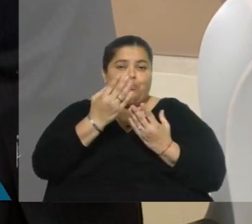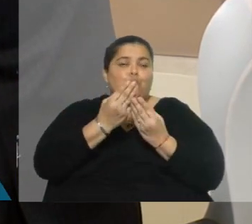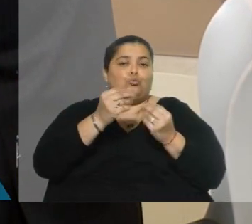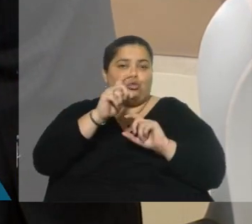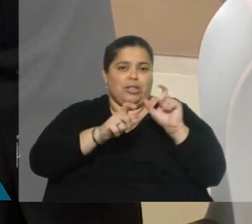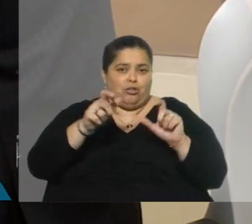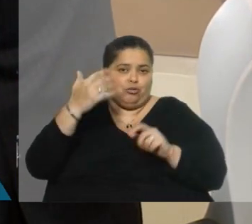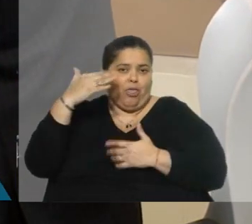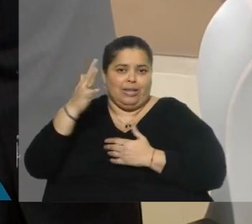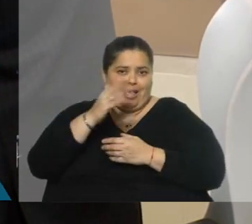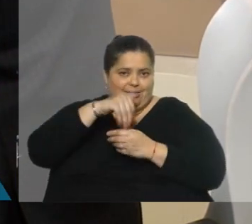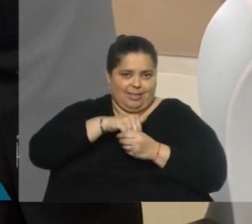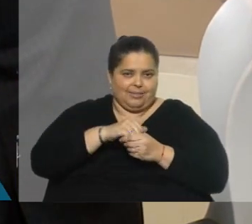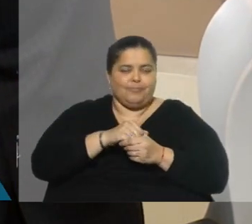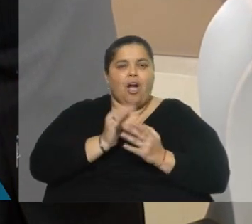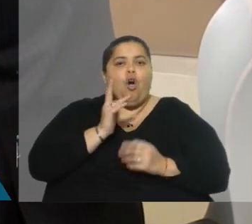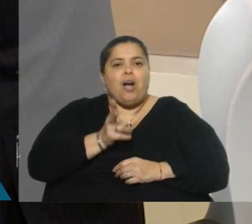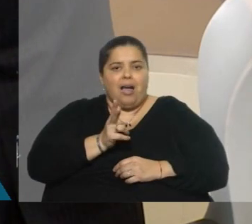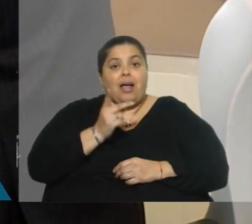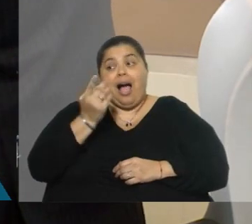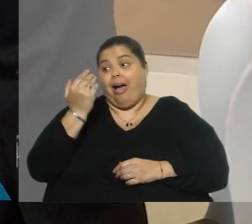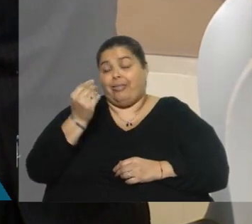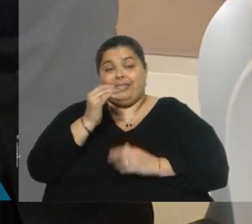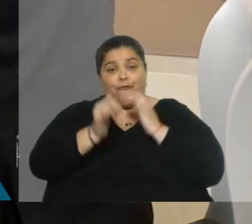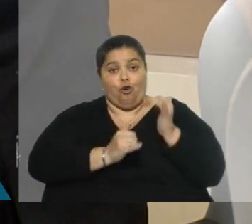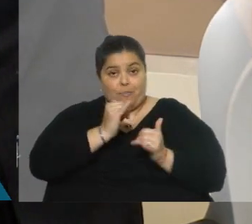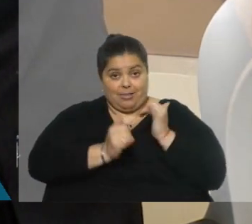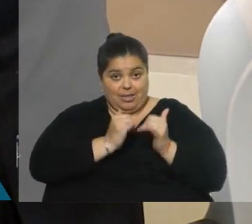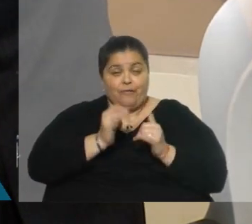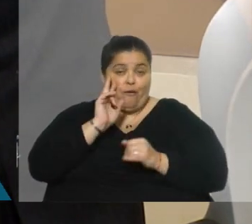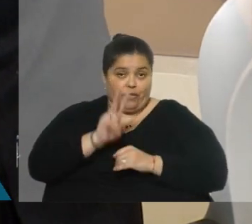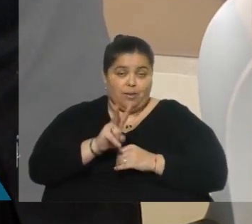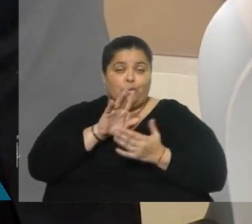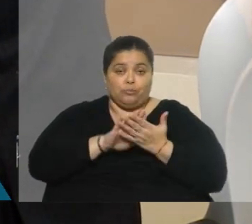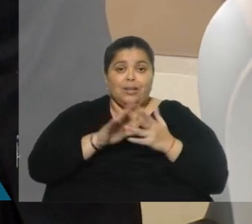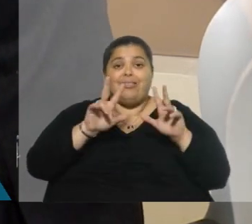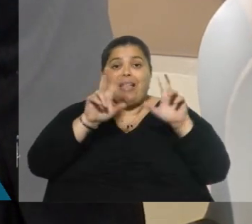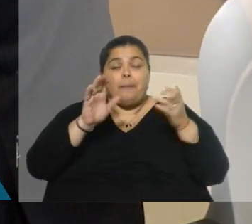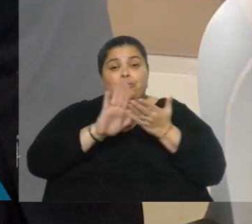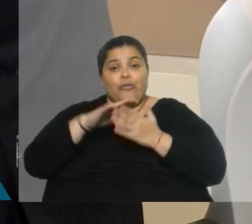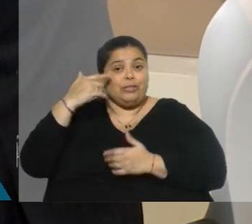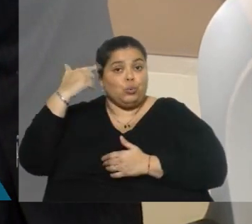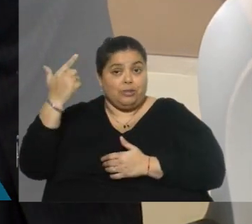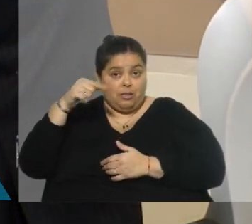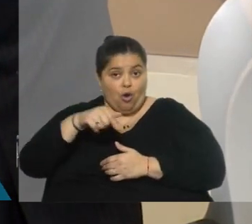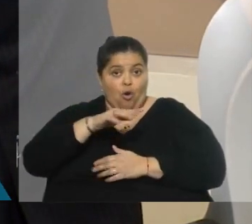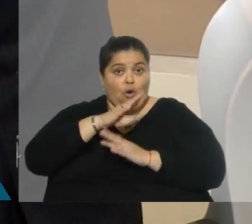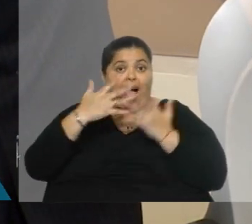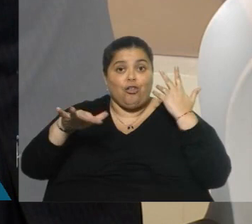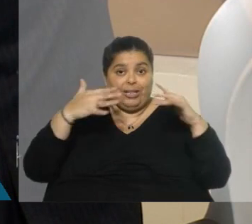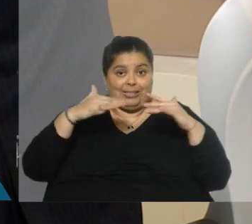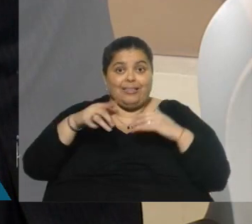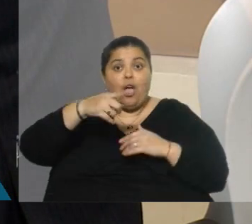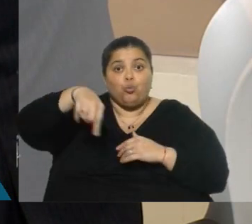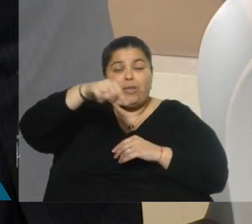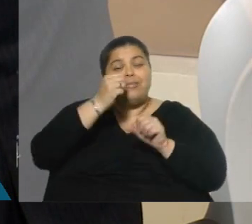mención sobre eso. Antes, en el informativo, justo vimos, ya estaba acá en el estudio, el problema de los suicidios en adolescentes. ¿Ustedes